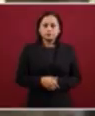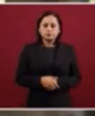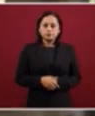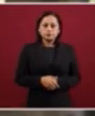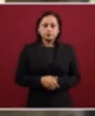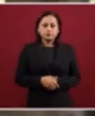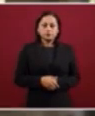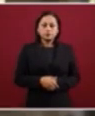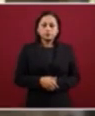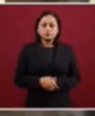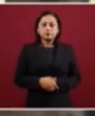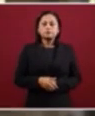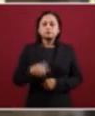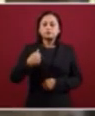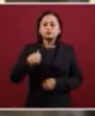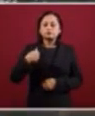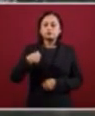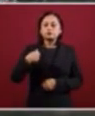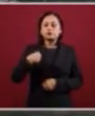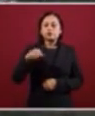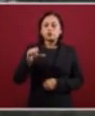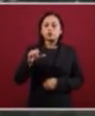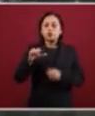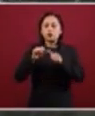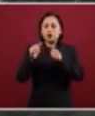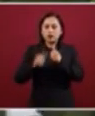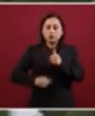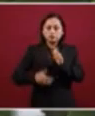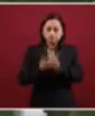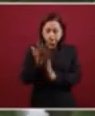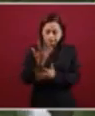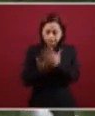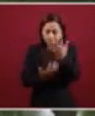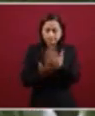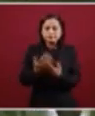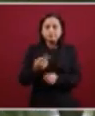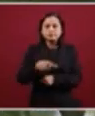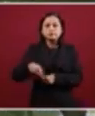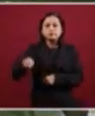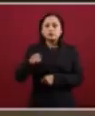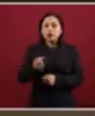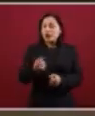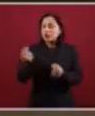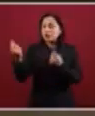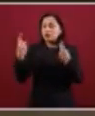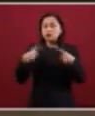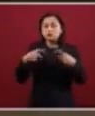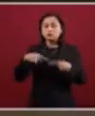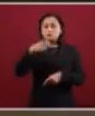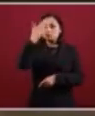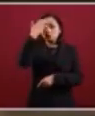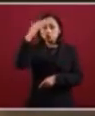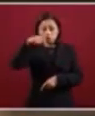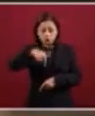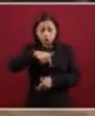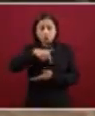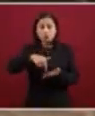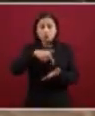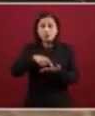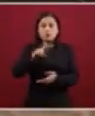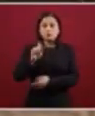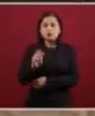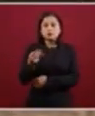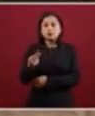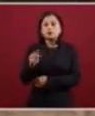Soy artesana, elegido 20 de noviembre. No toda la gente conoce lo que hace 20 de noviembre. Estamos conscientes de